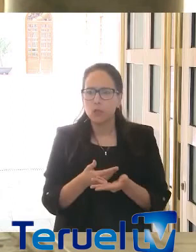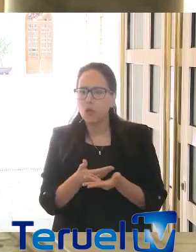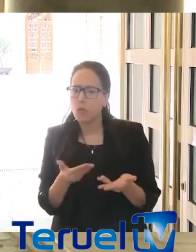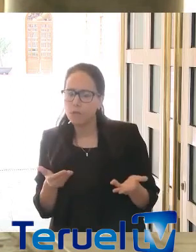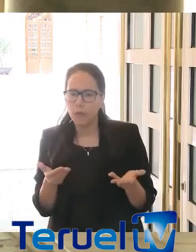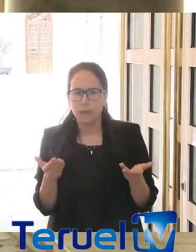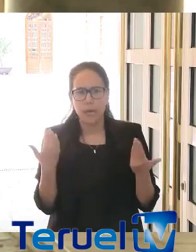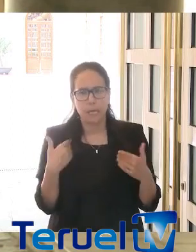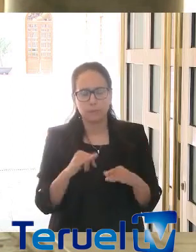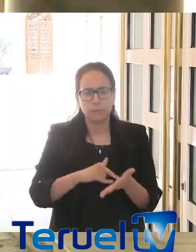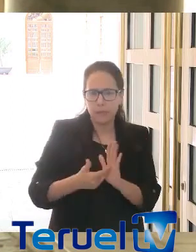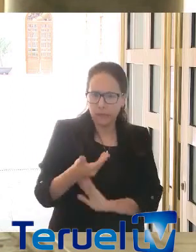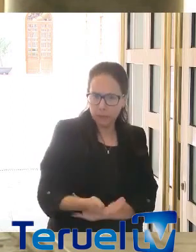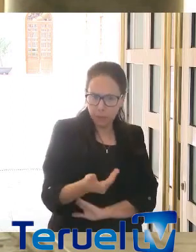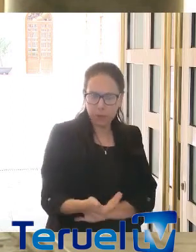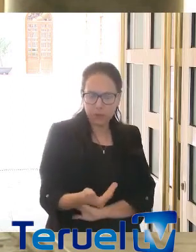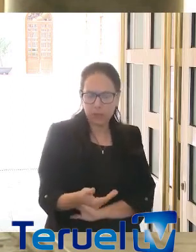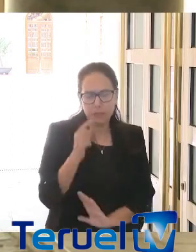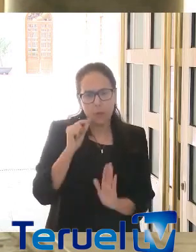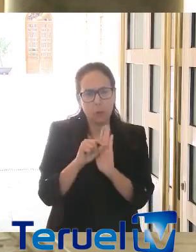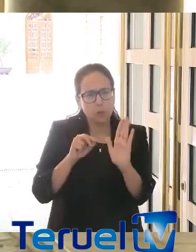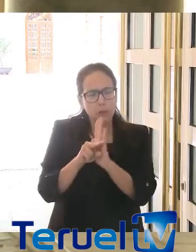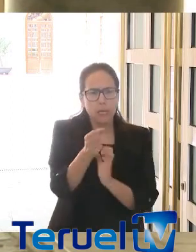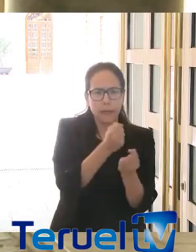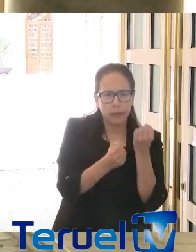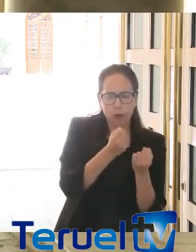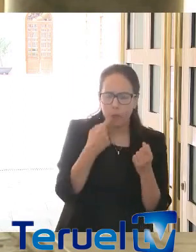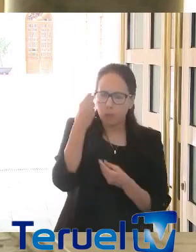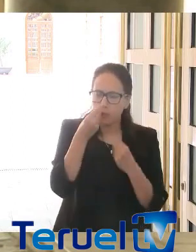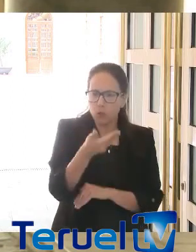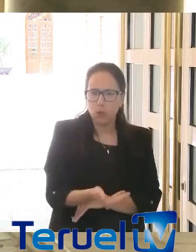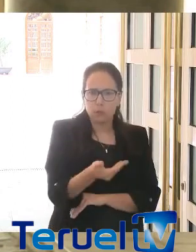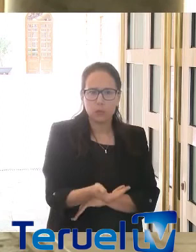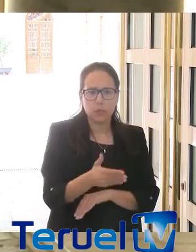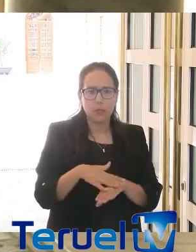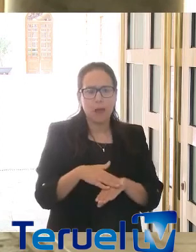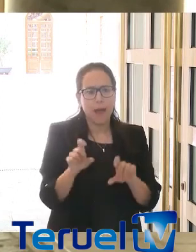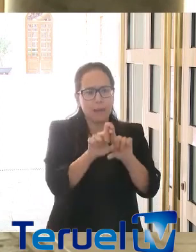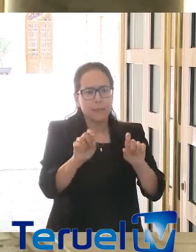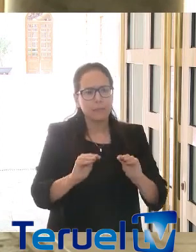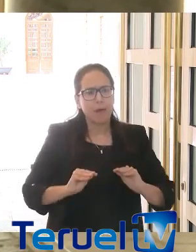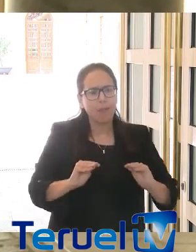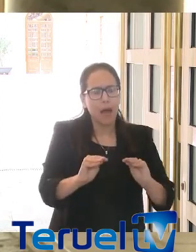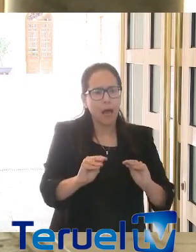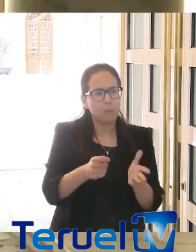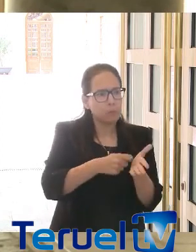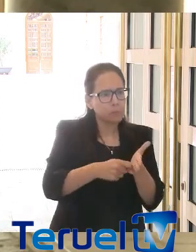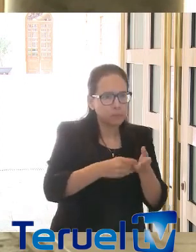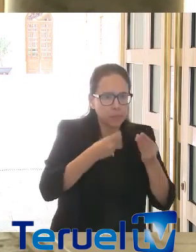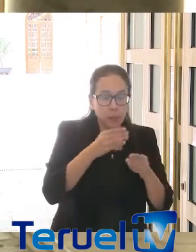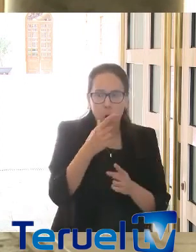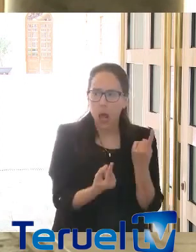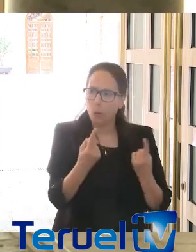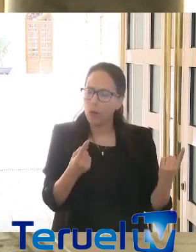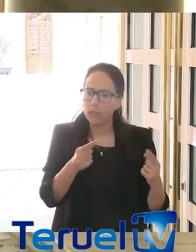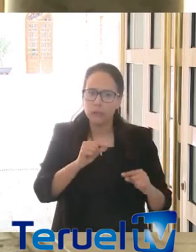ciudadanía. Y hay que tomar una serie de medidas importantes, desde el punto de vista económico, yo creo que es clave dar liquidez a las empresas. Las empresas están pasándolo bastante mal y yo